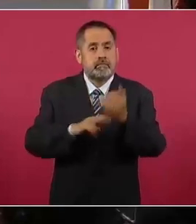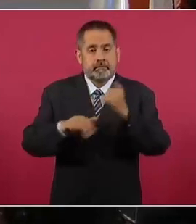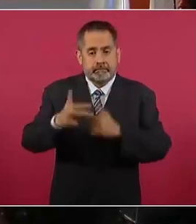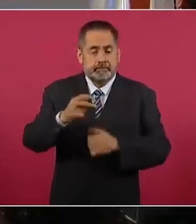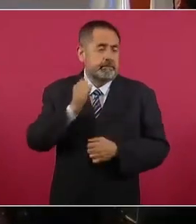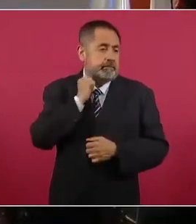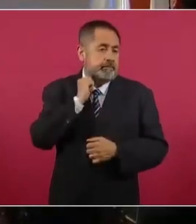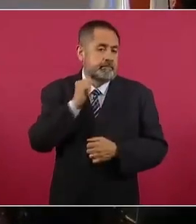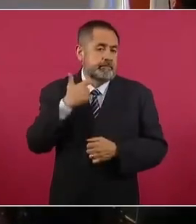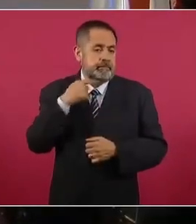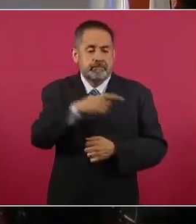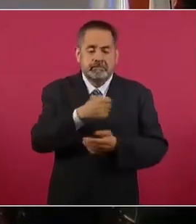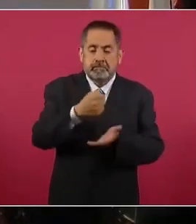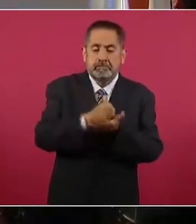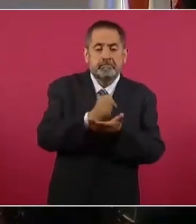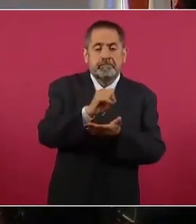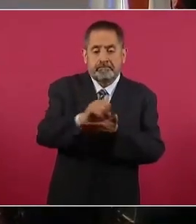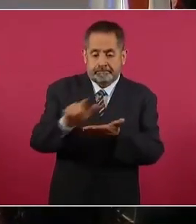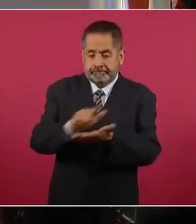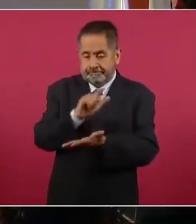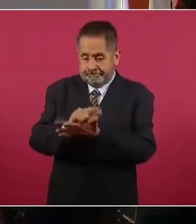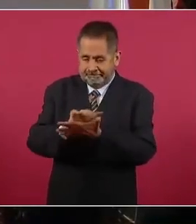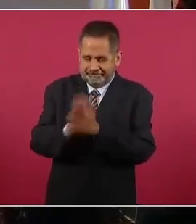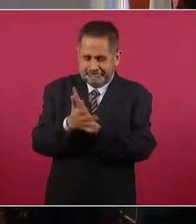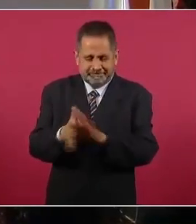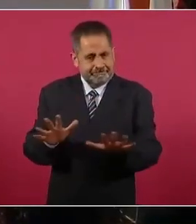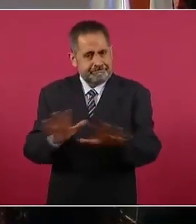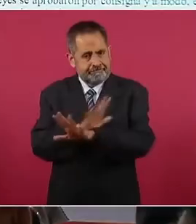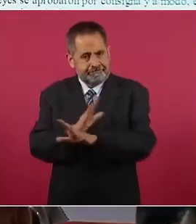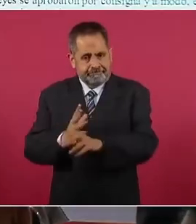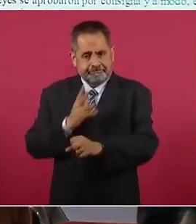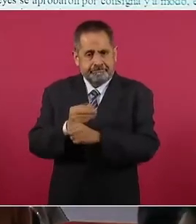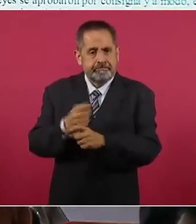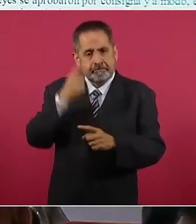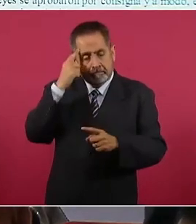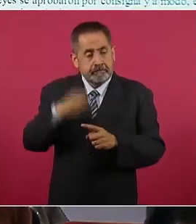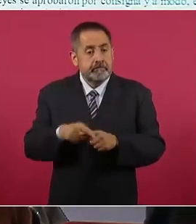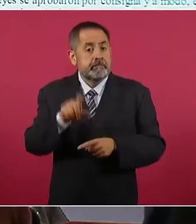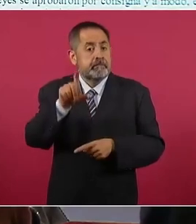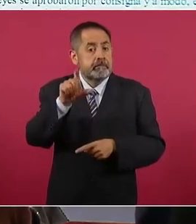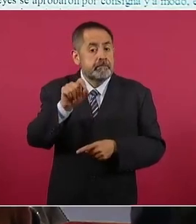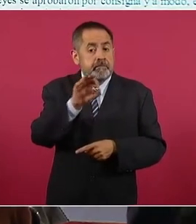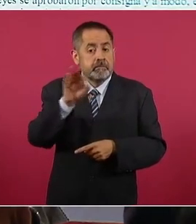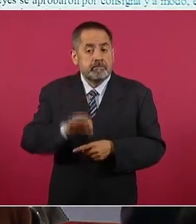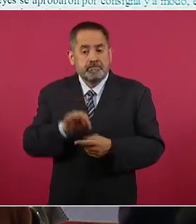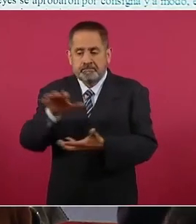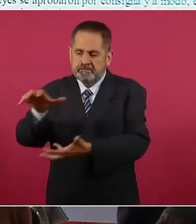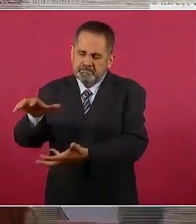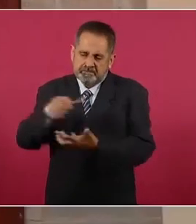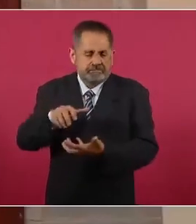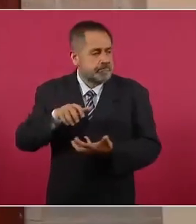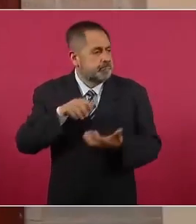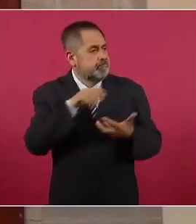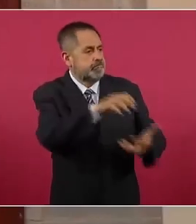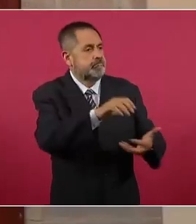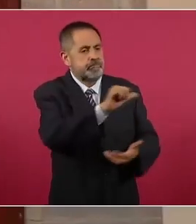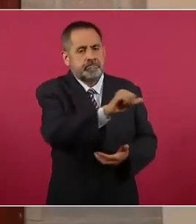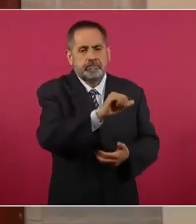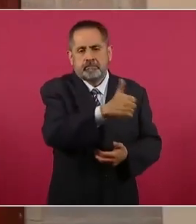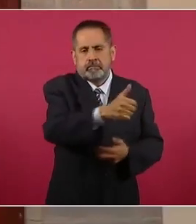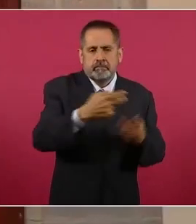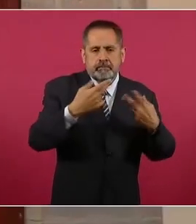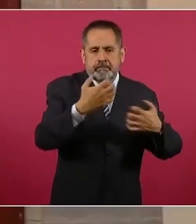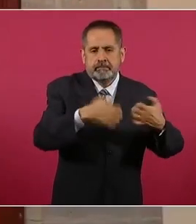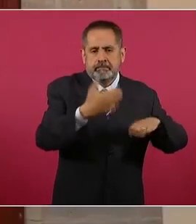del viejo régimen aprobaron la reforma energética para entregar el 20 por ciento del potencial petrolero del país